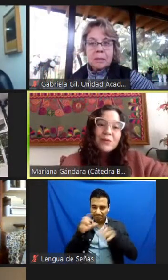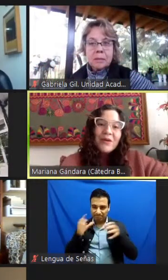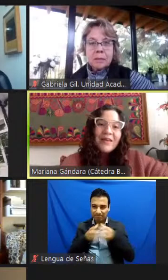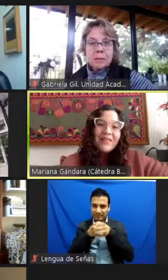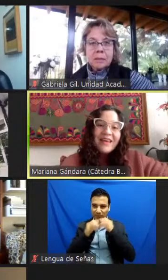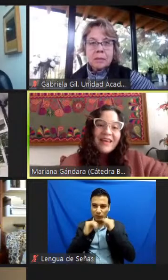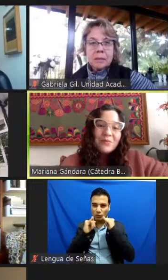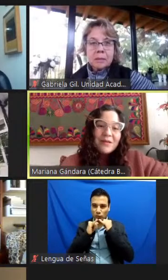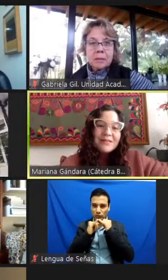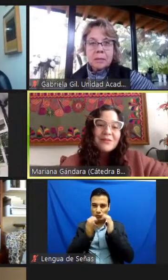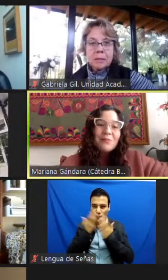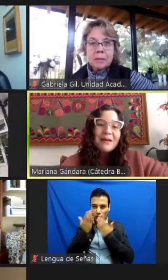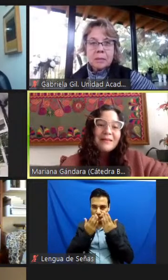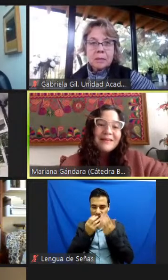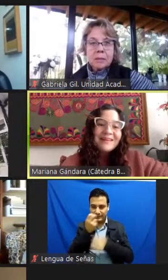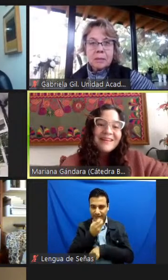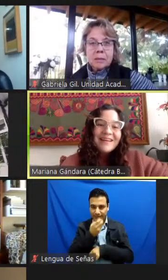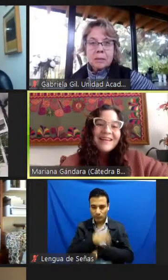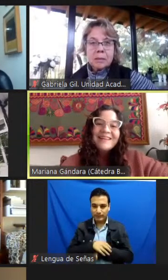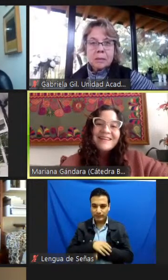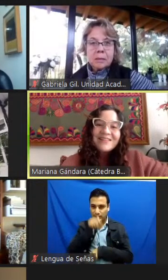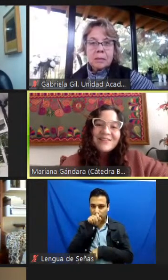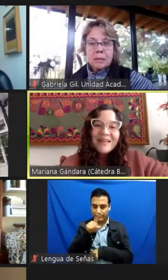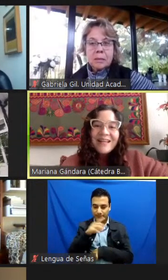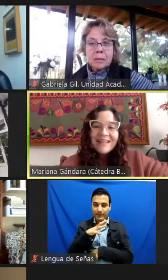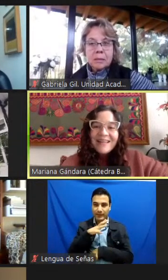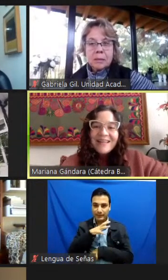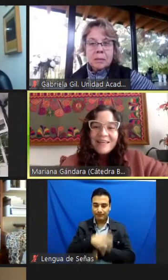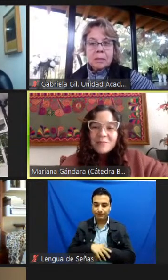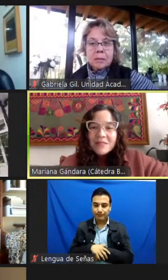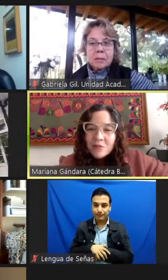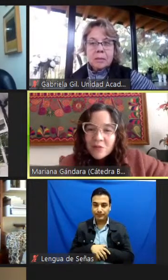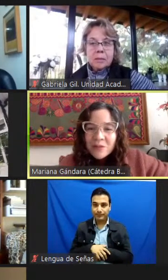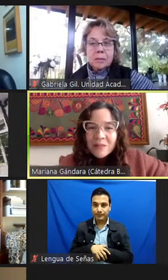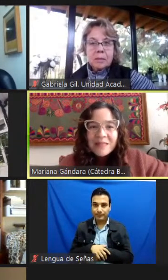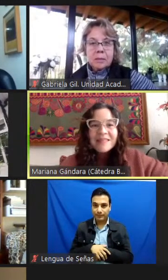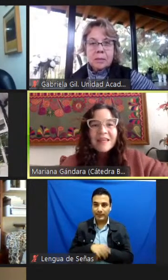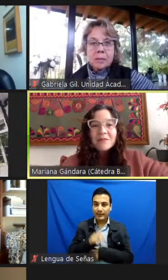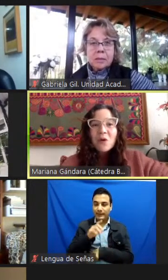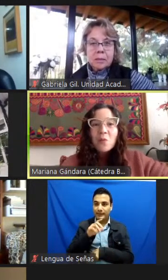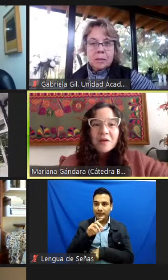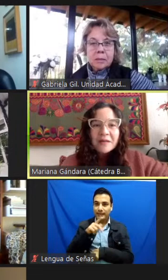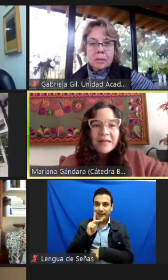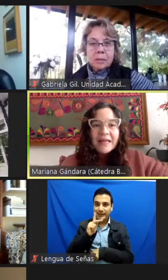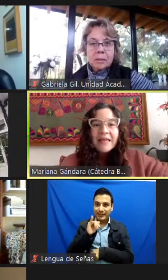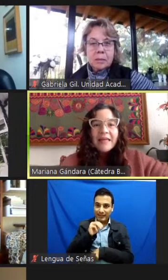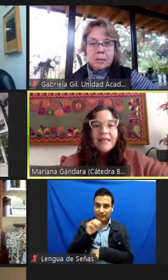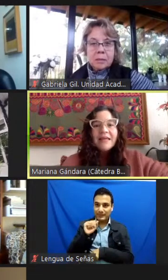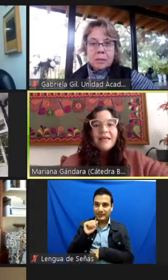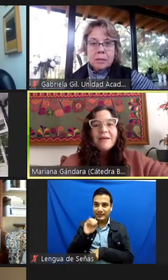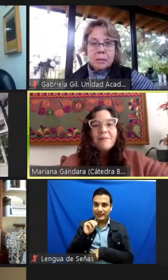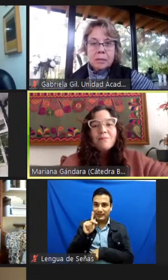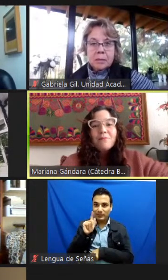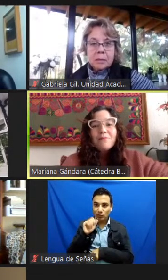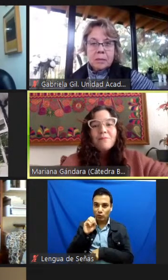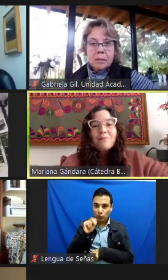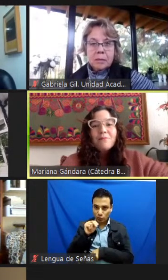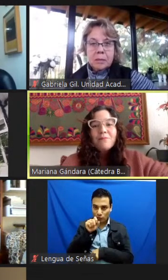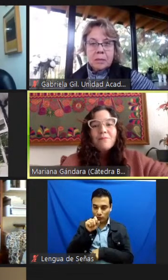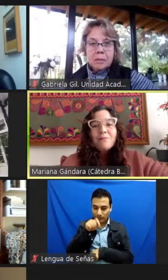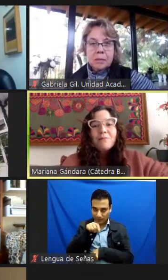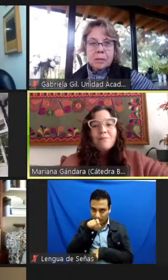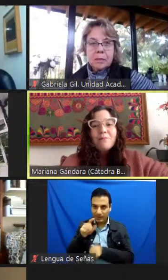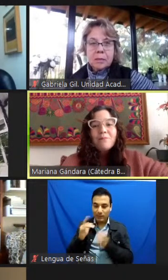supuesto, de nuestro partner internacional, Tim Simpson, de Taking Somewhere. Y muy